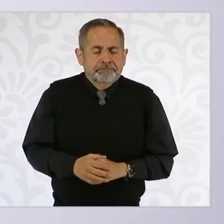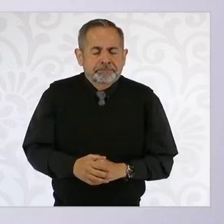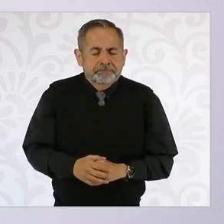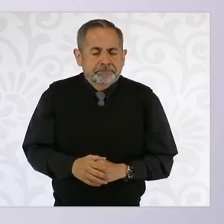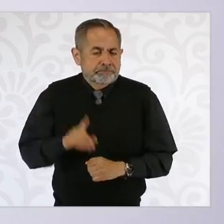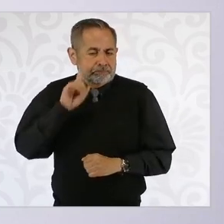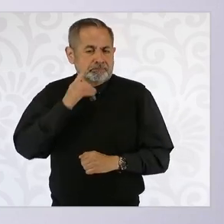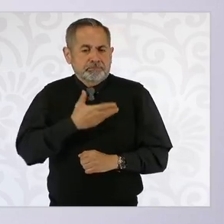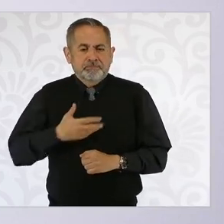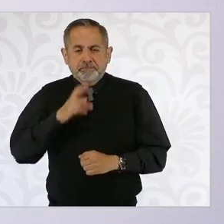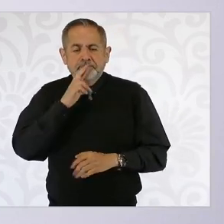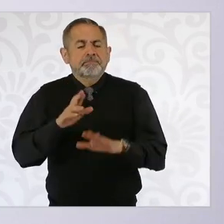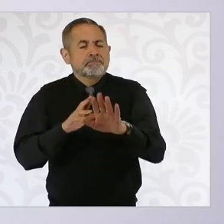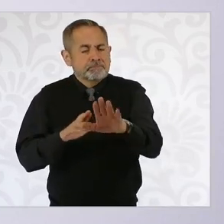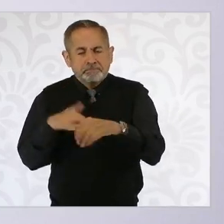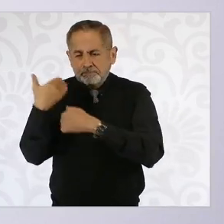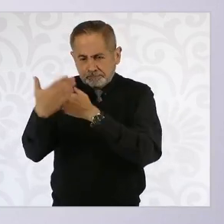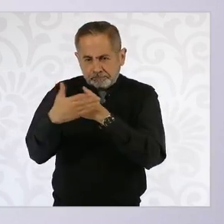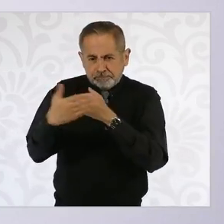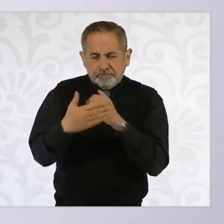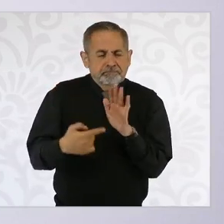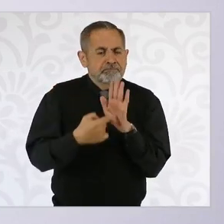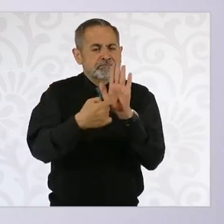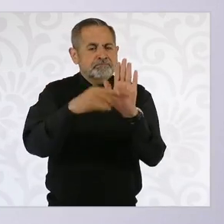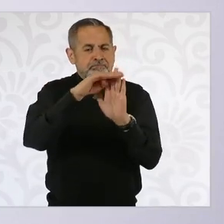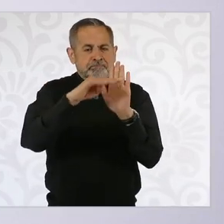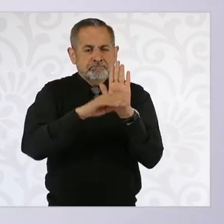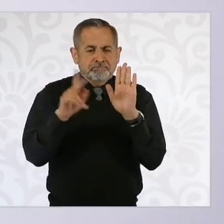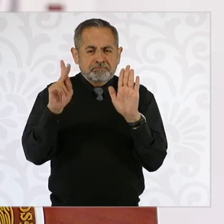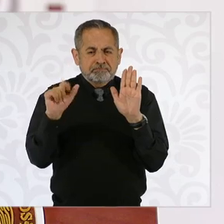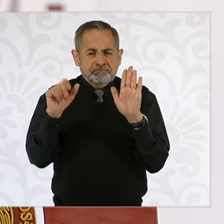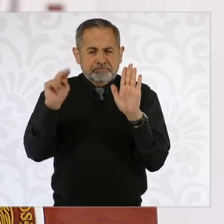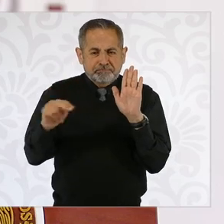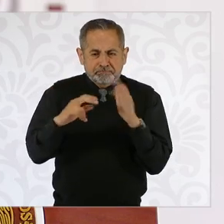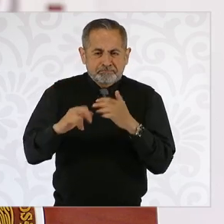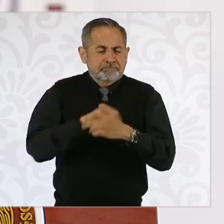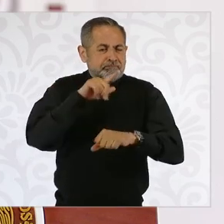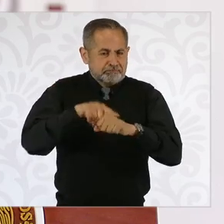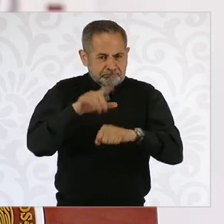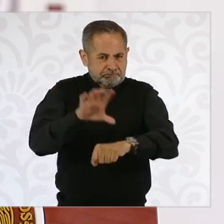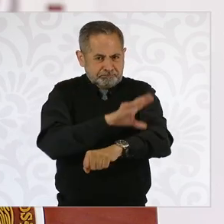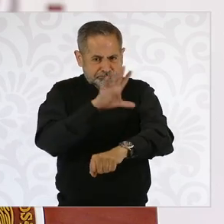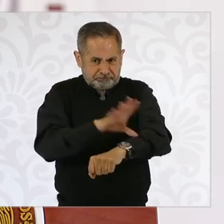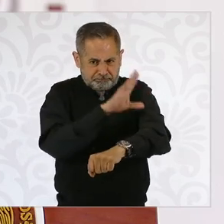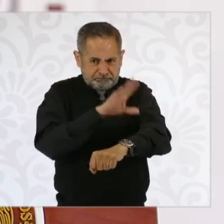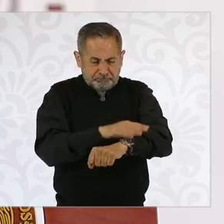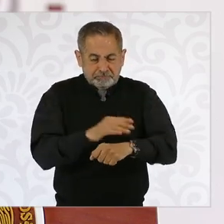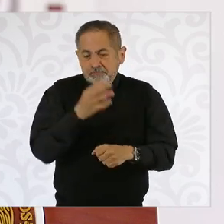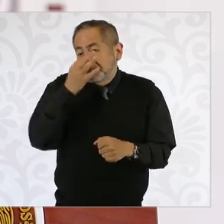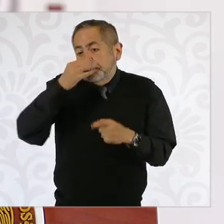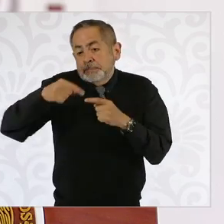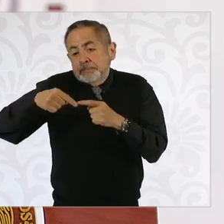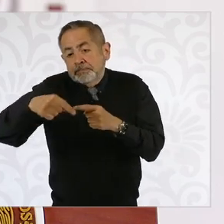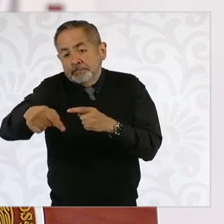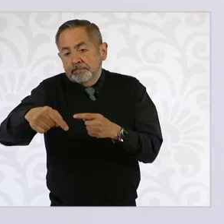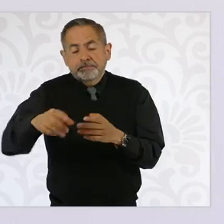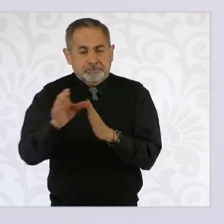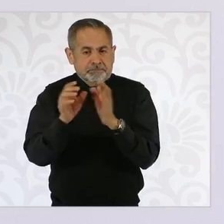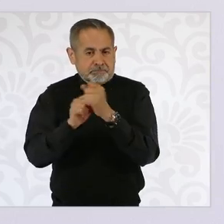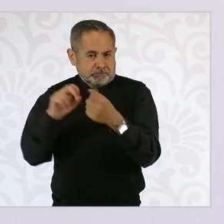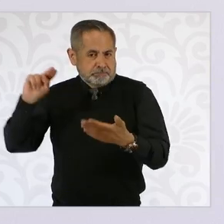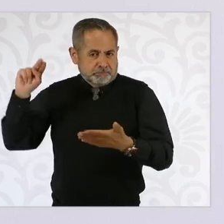el Plan Nacional de Energía. Con la reforma constitucional que estamos ya por firmar,